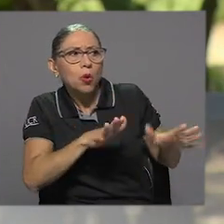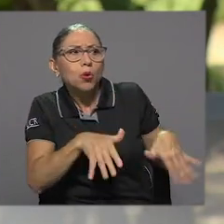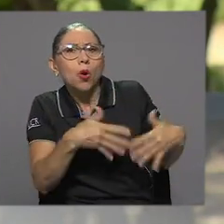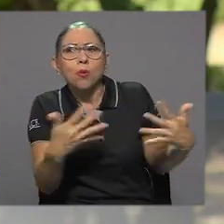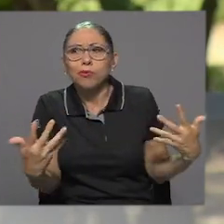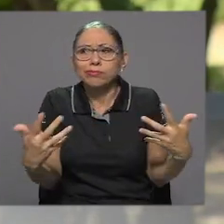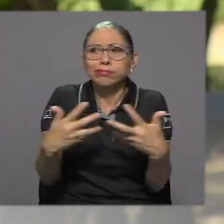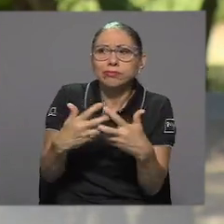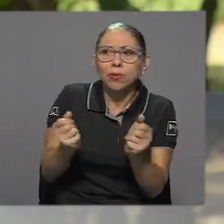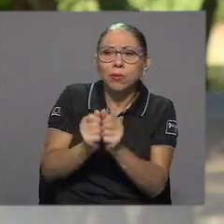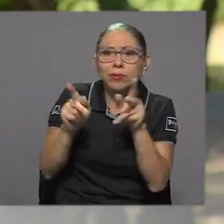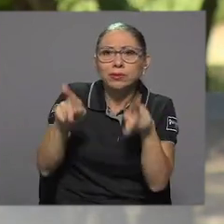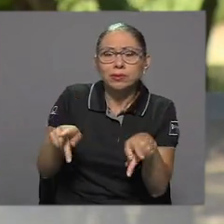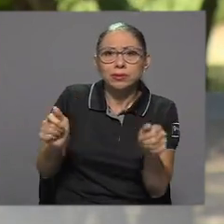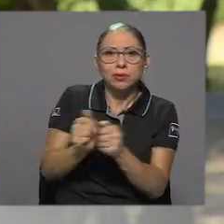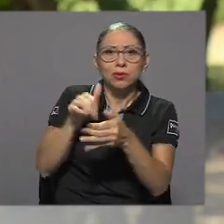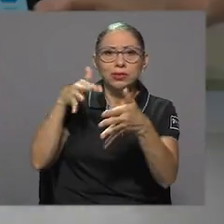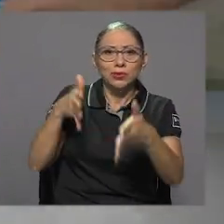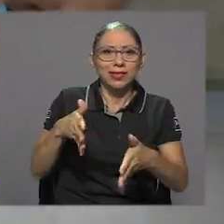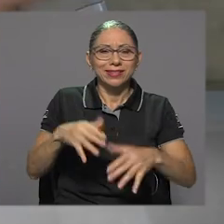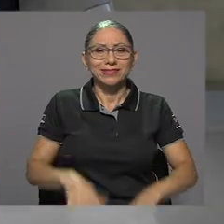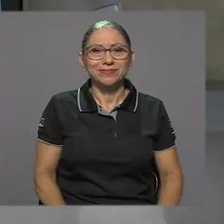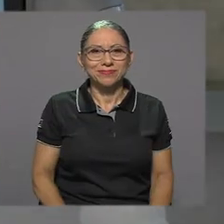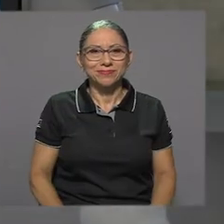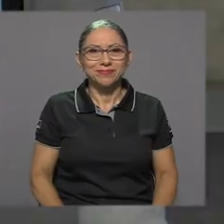interactúan con las personas y los estudiantes.